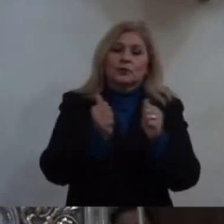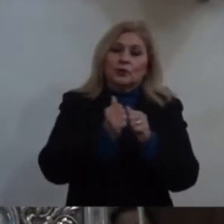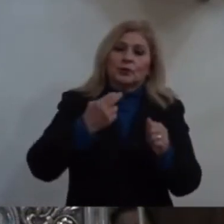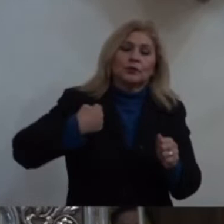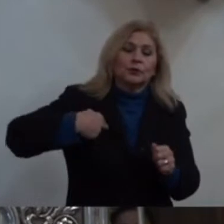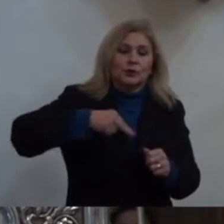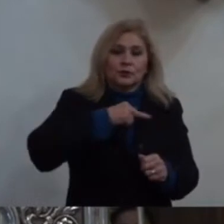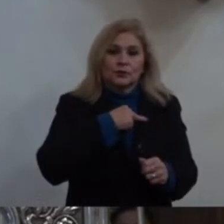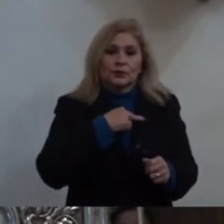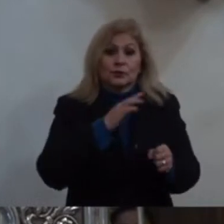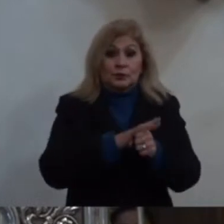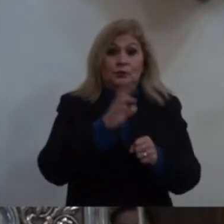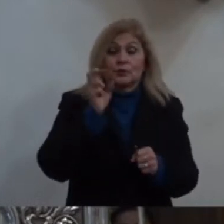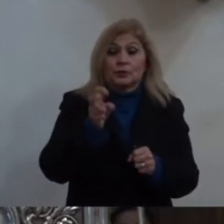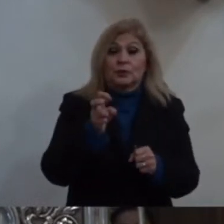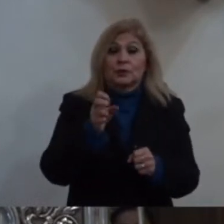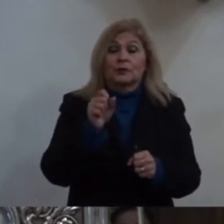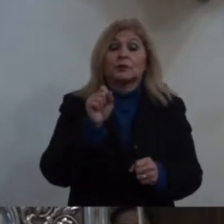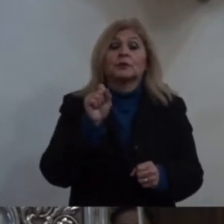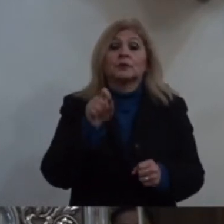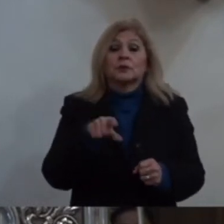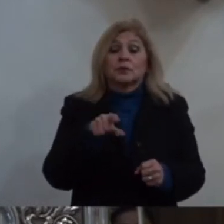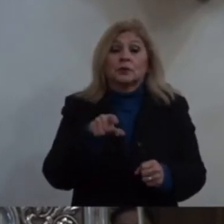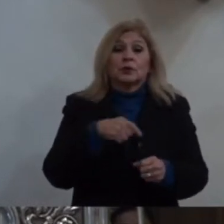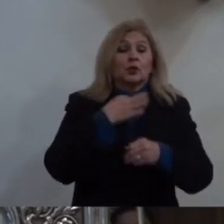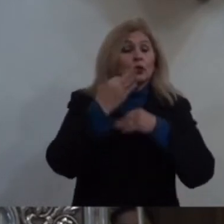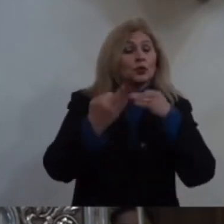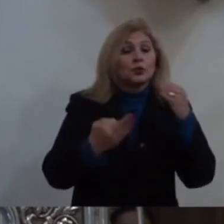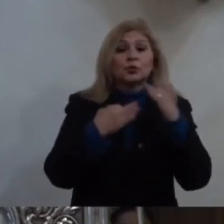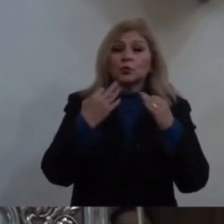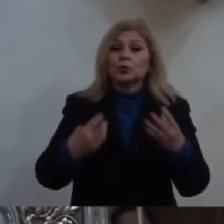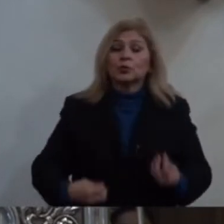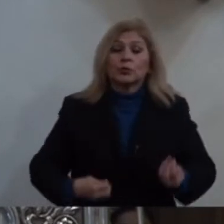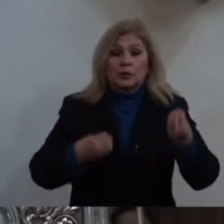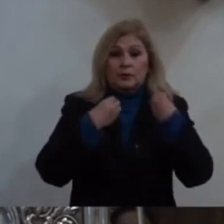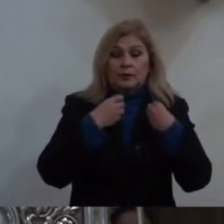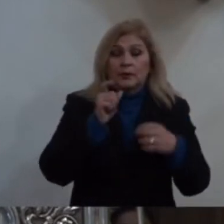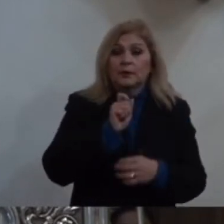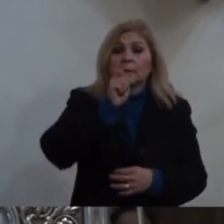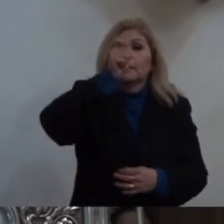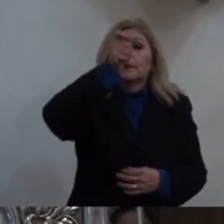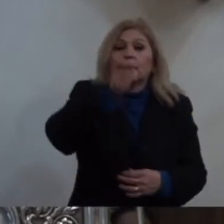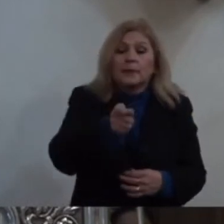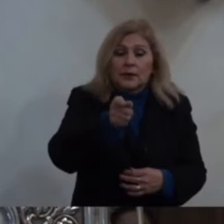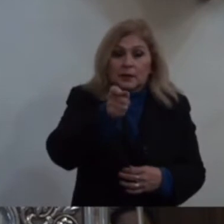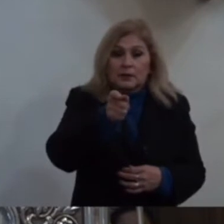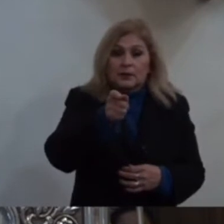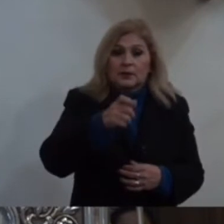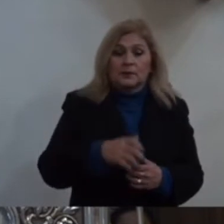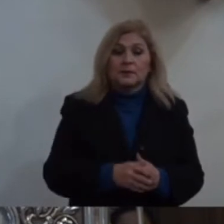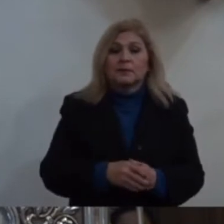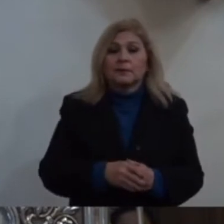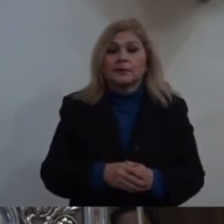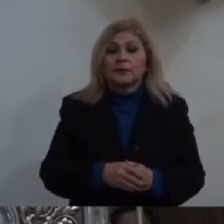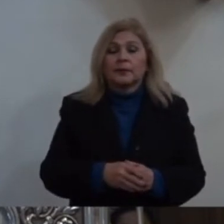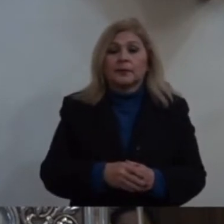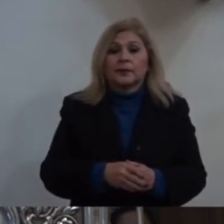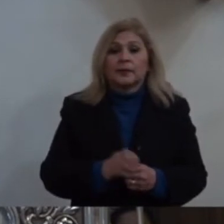Por eso también Toda vida es una bendición Cuando